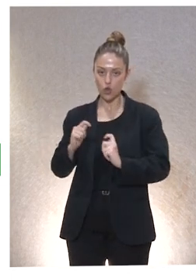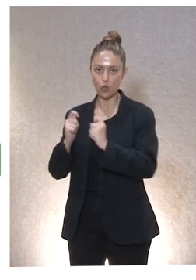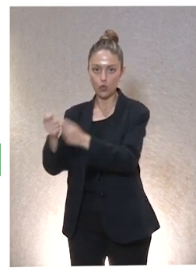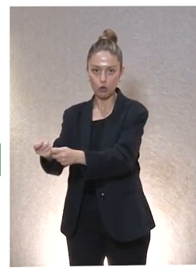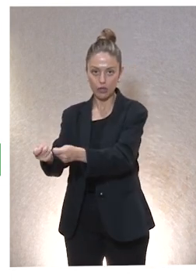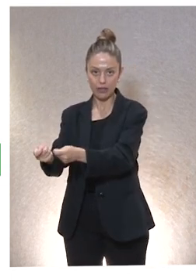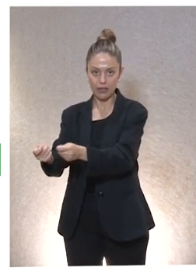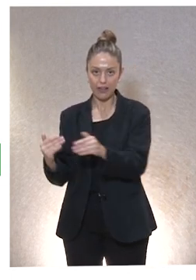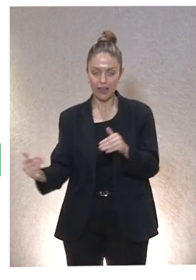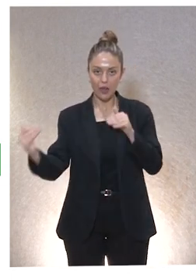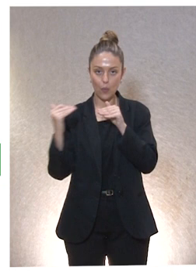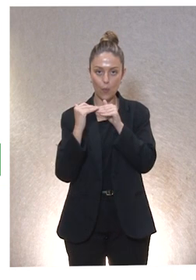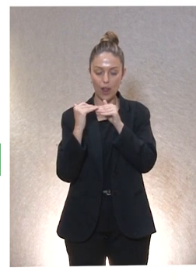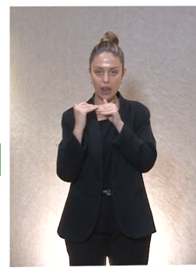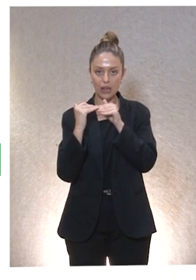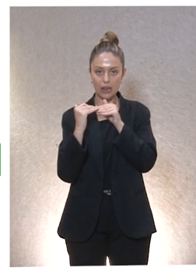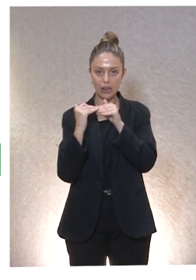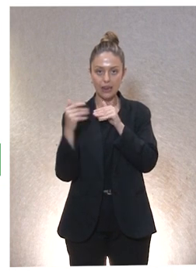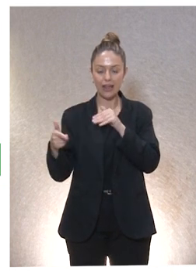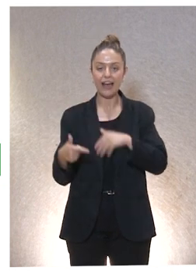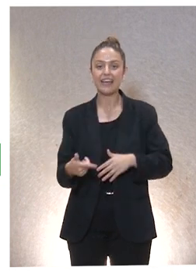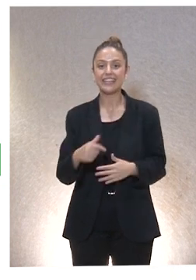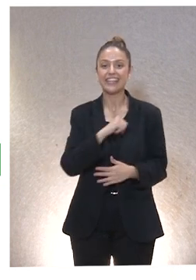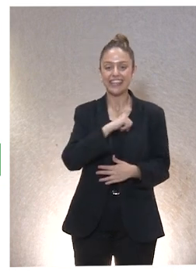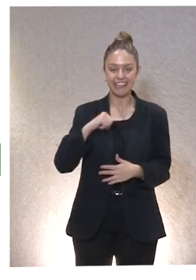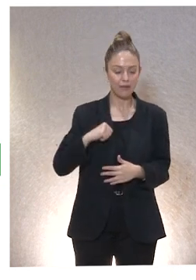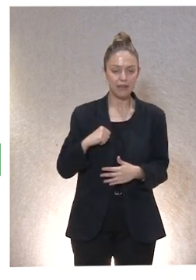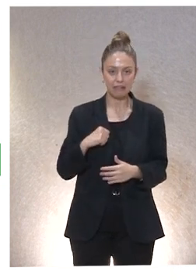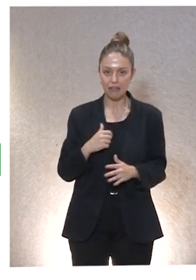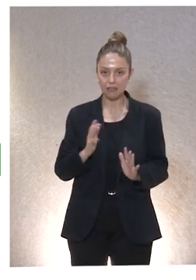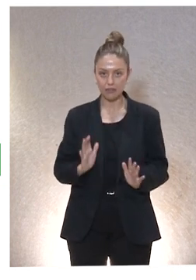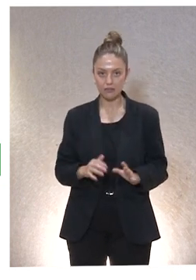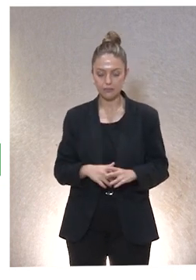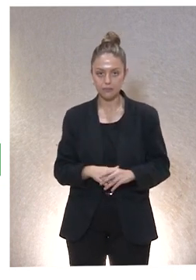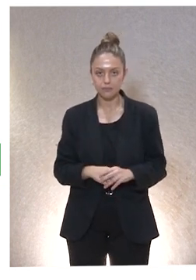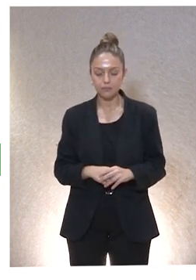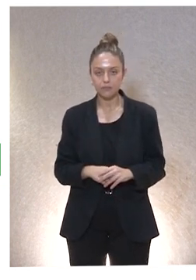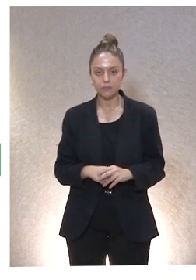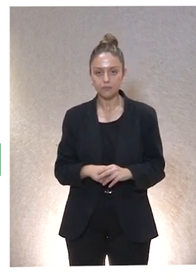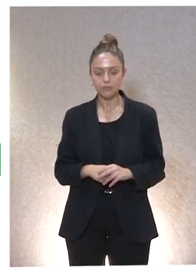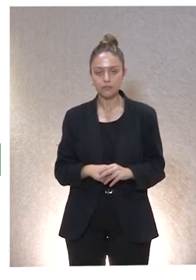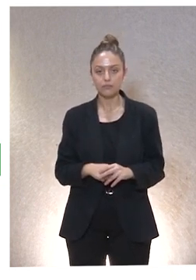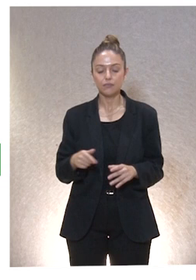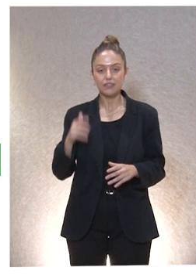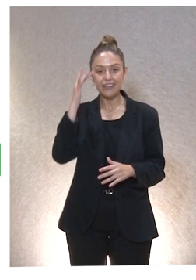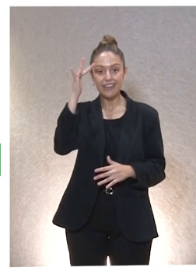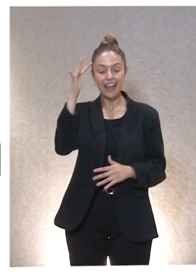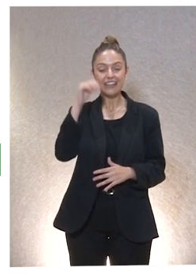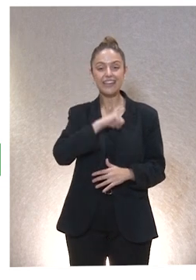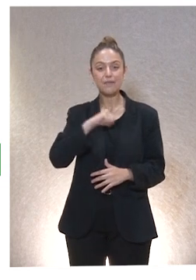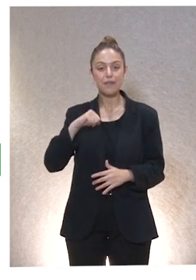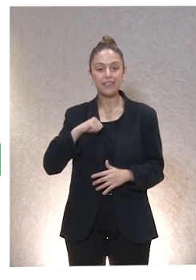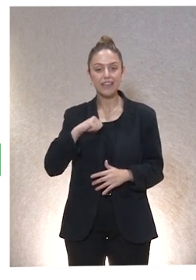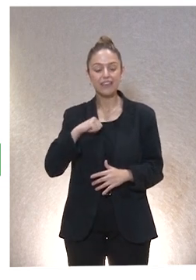independencia en sentido estricto. Ahí estamos independientes de verdad. Pues bien, este ideal de ética de la independencia